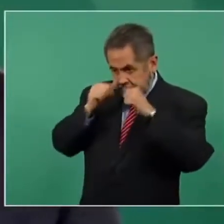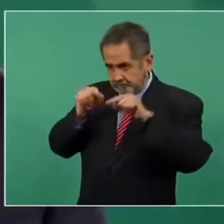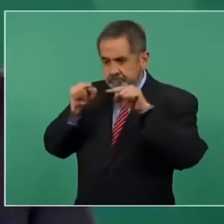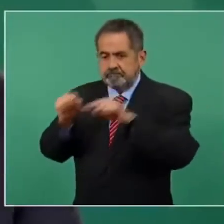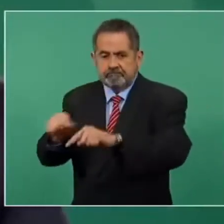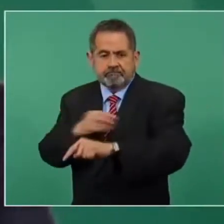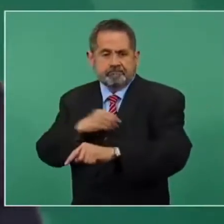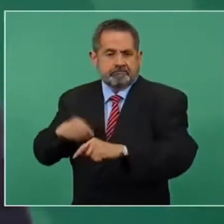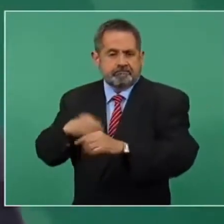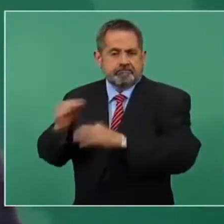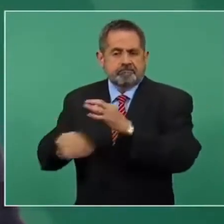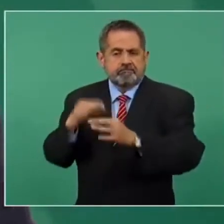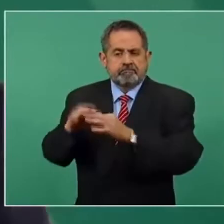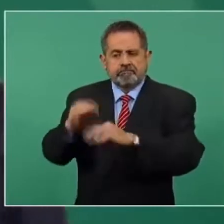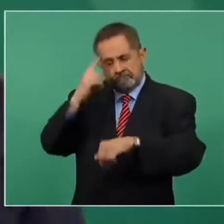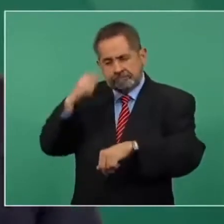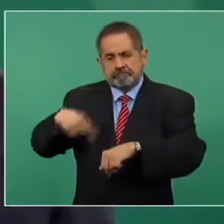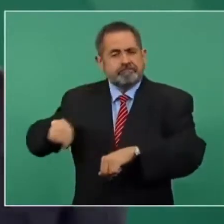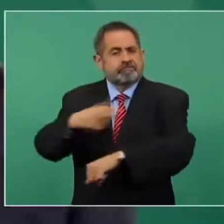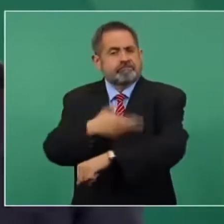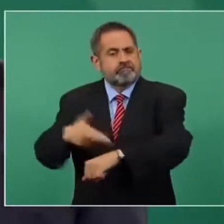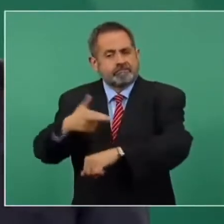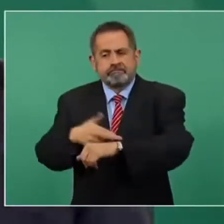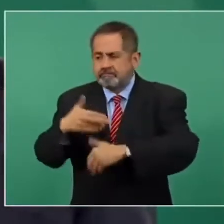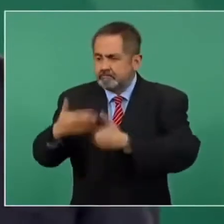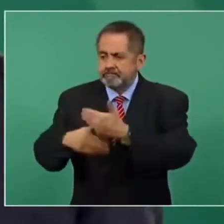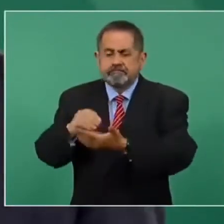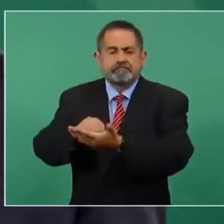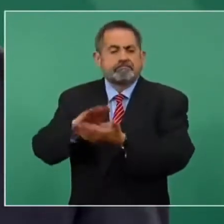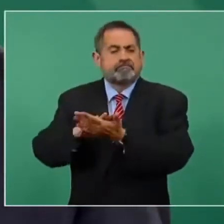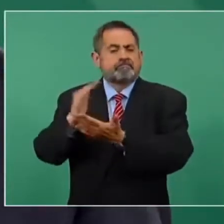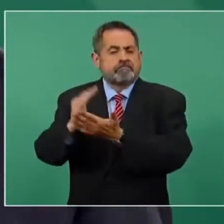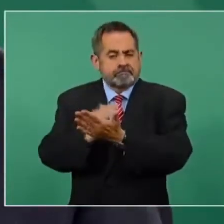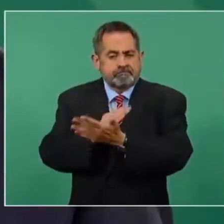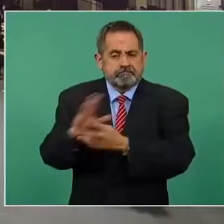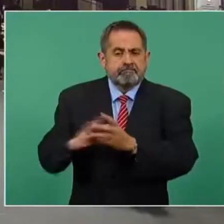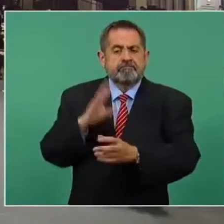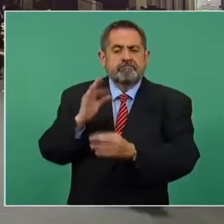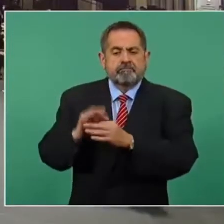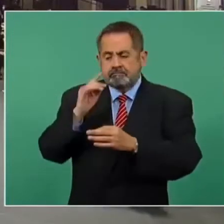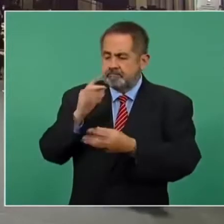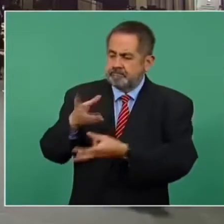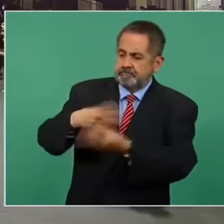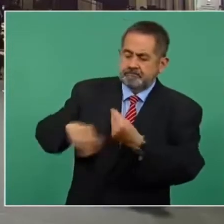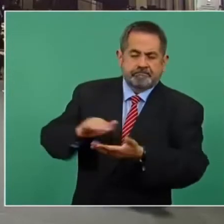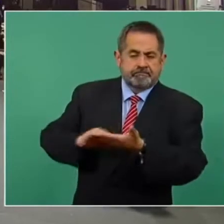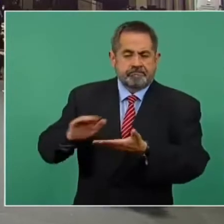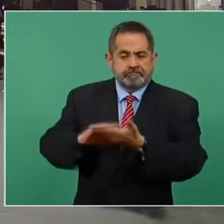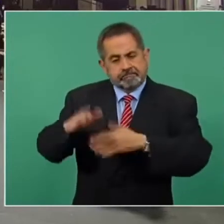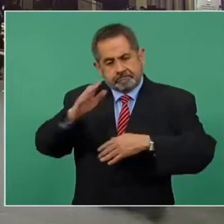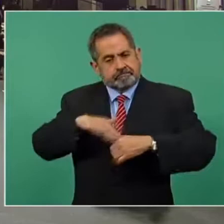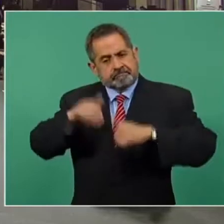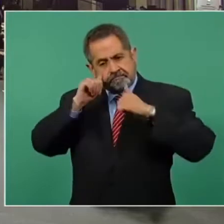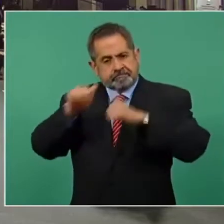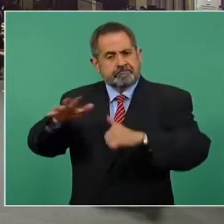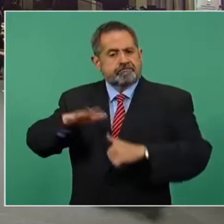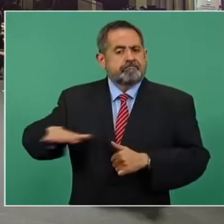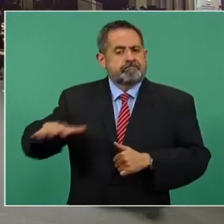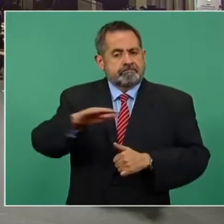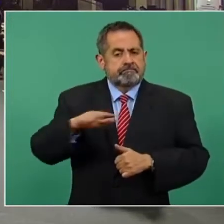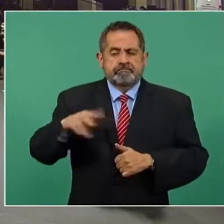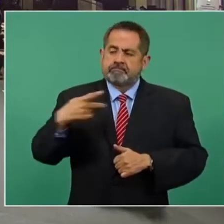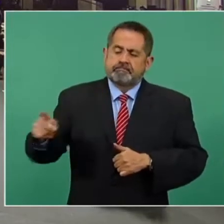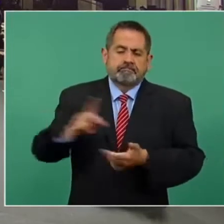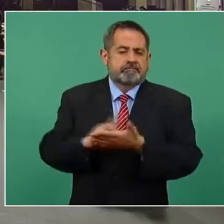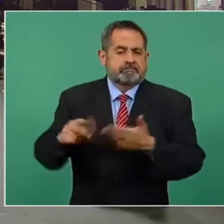cumplimiento de todos los acuerdos que se establecen, no solamente en materia de reparación, sino para la atención de los